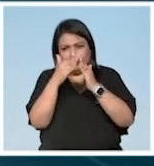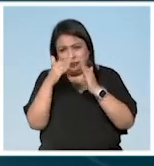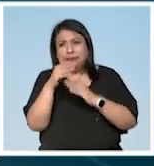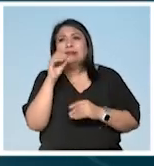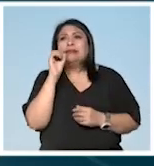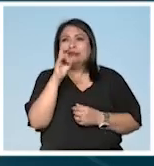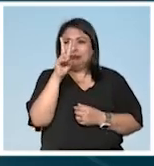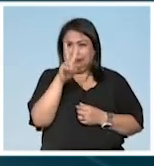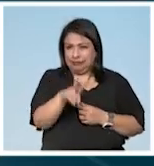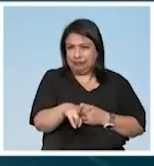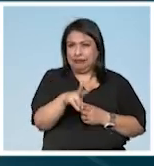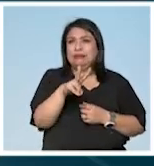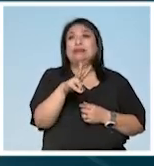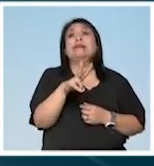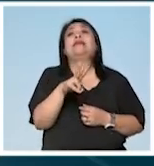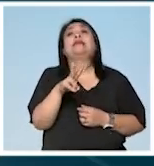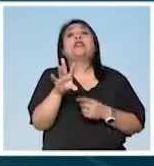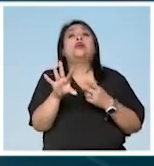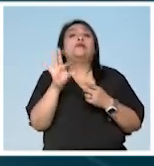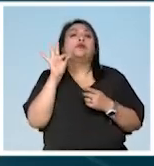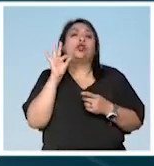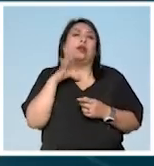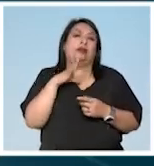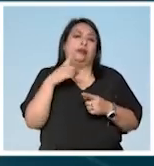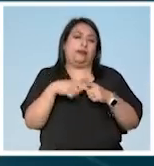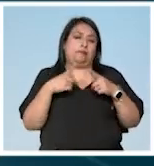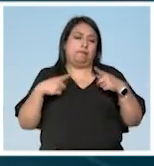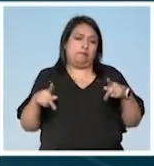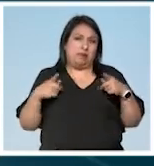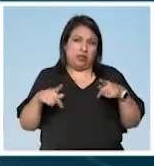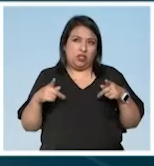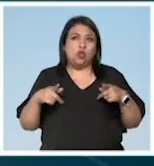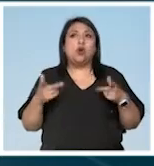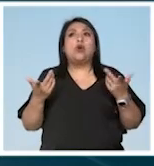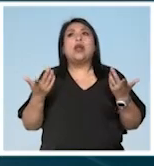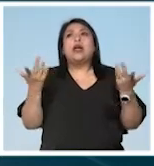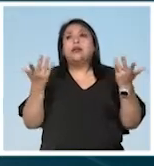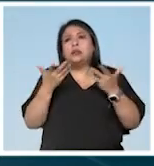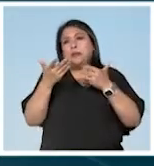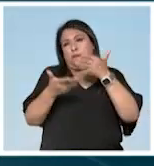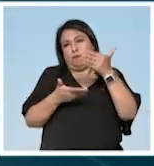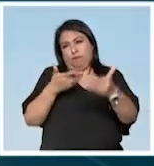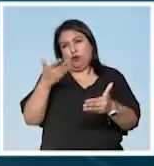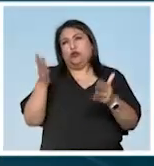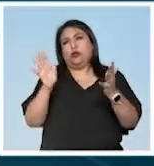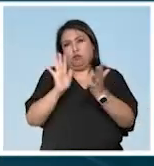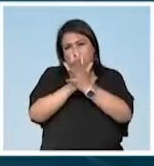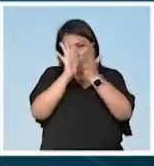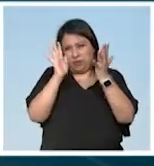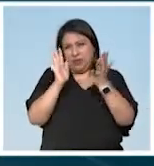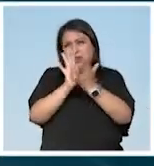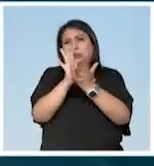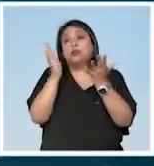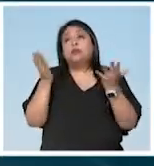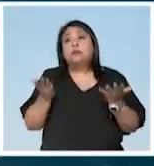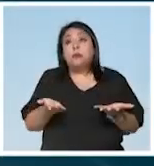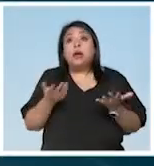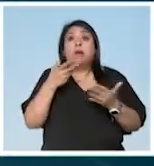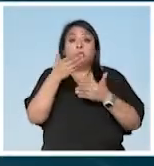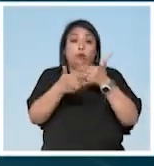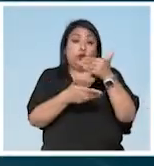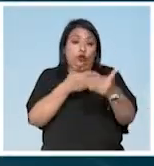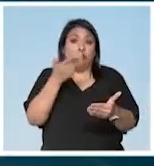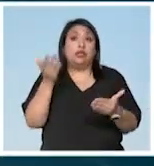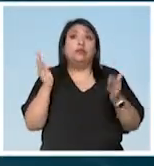es cierto que la opción que tiene la gente es llevar a cabo estos procesos, participar en estos